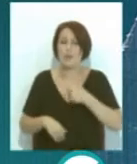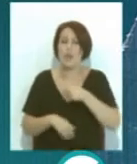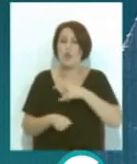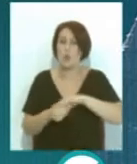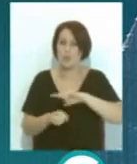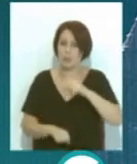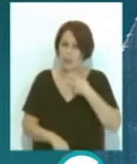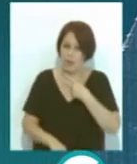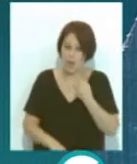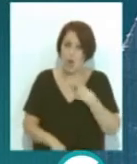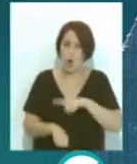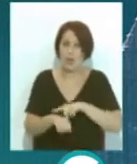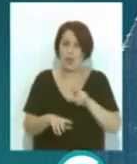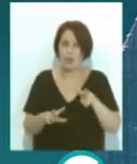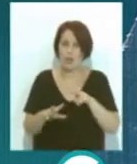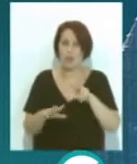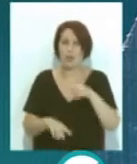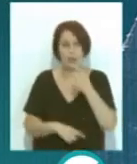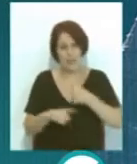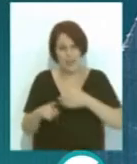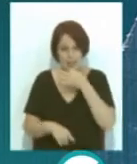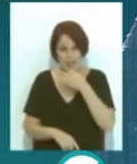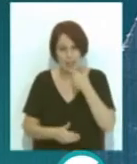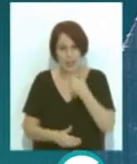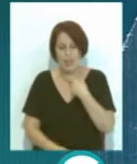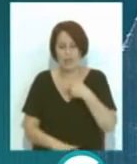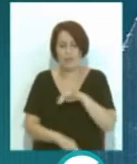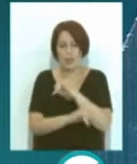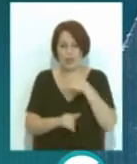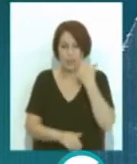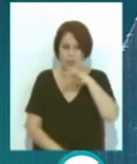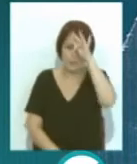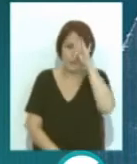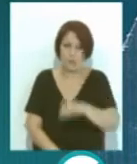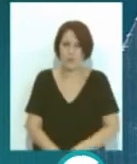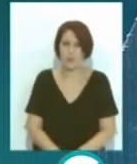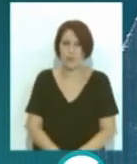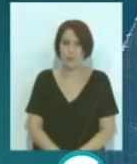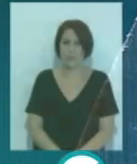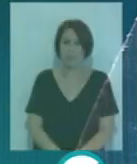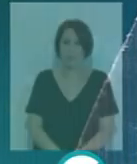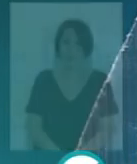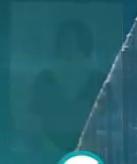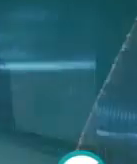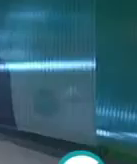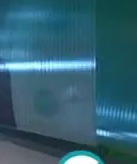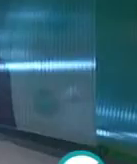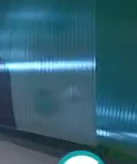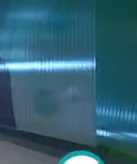en primera edición a partir de las dos y media de la tarde gracias y feliz fin de semana y feliz fin